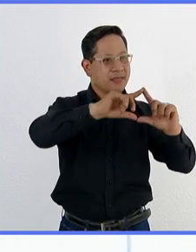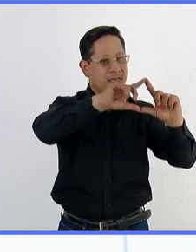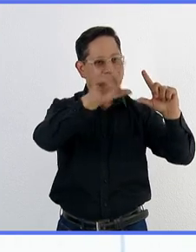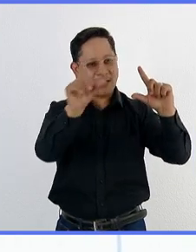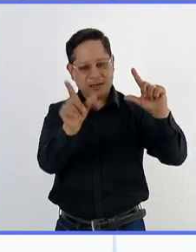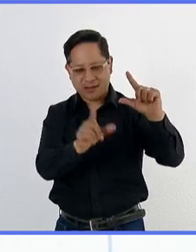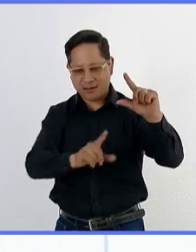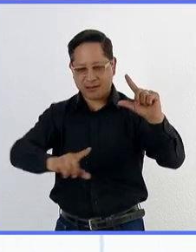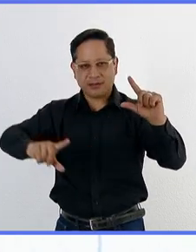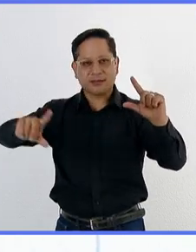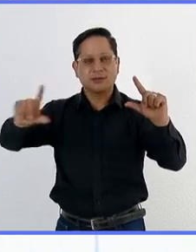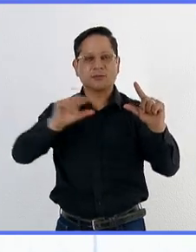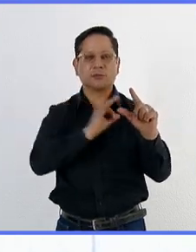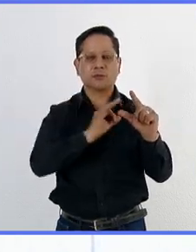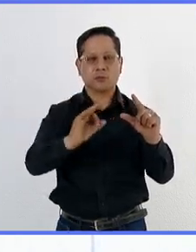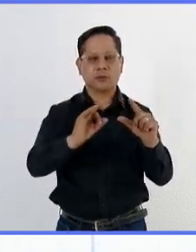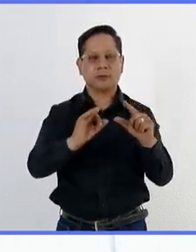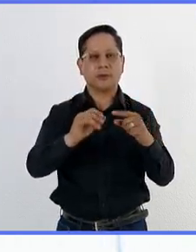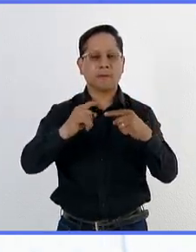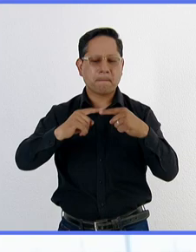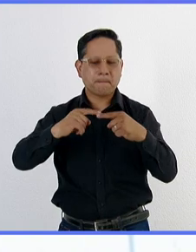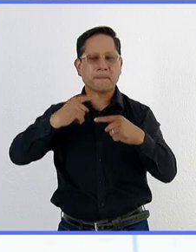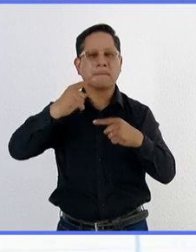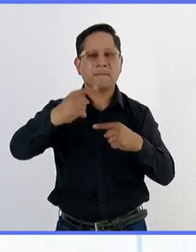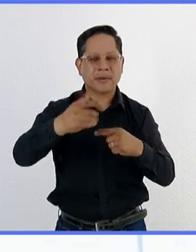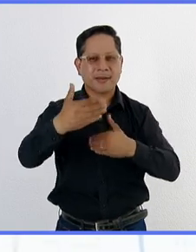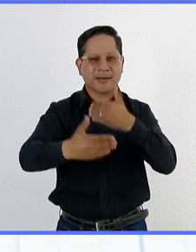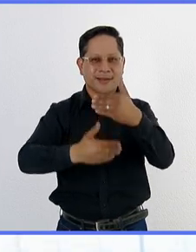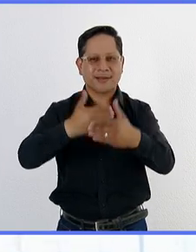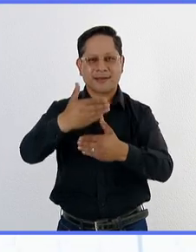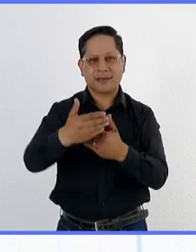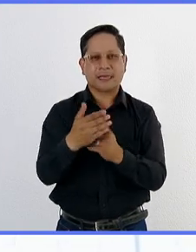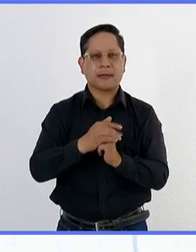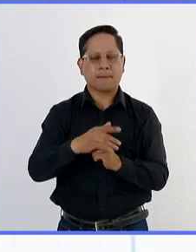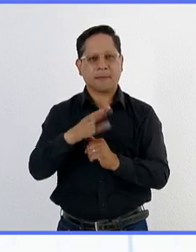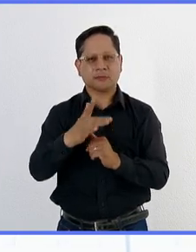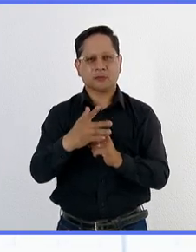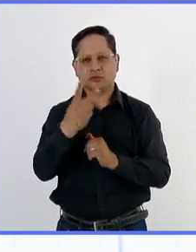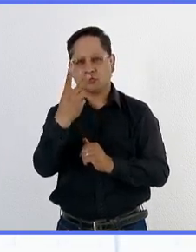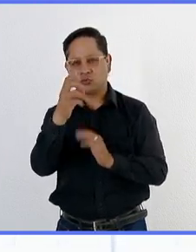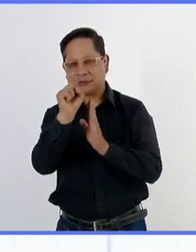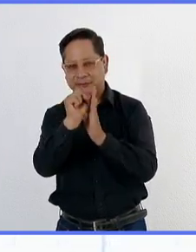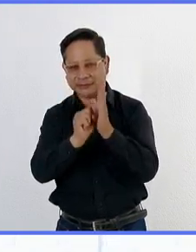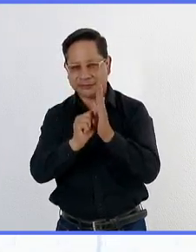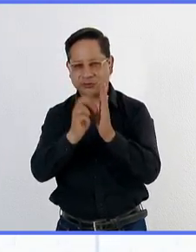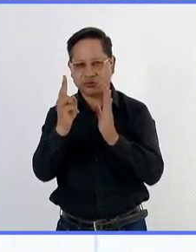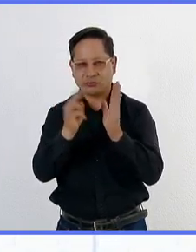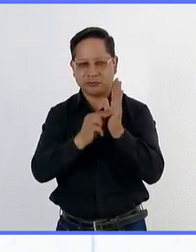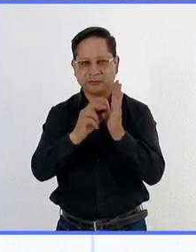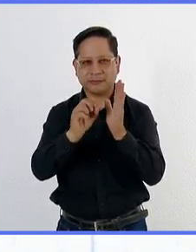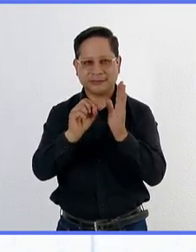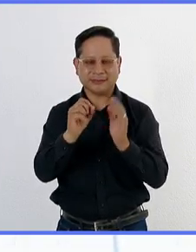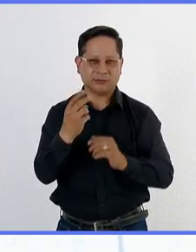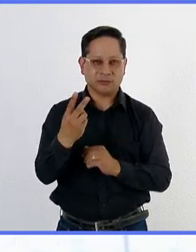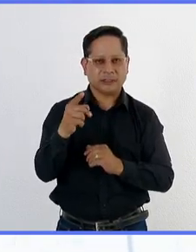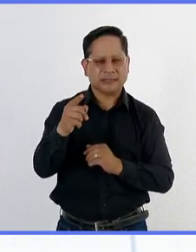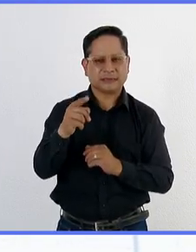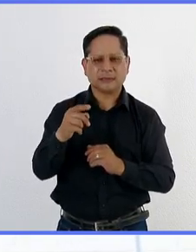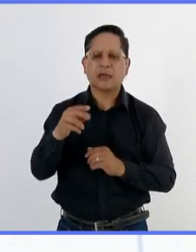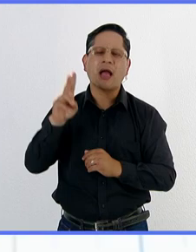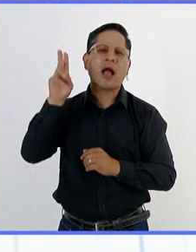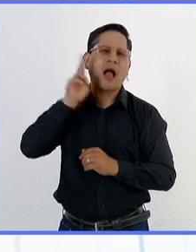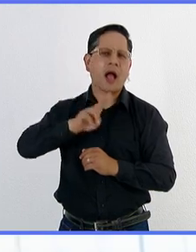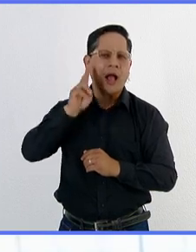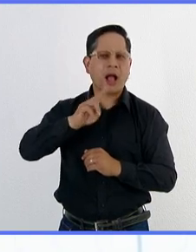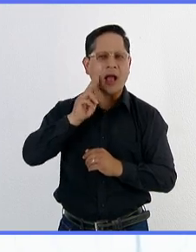nacional. La siguiente etapa del proyecto, que iniciará en el segundo semestre del 2022, consiste en probar la técnica en